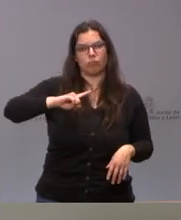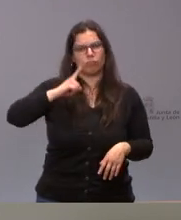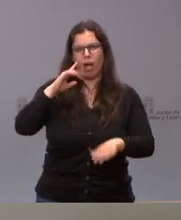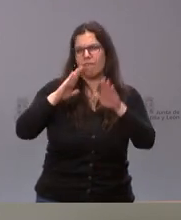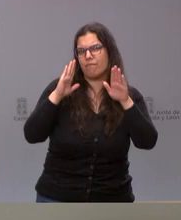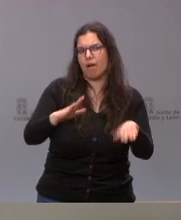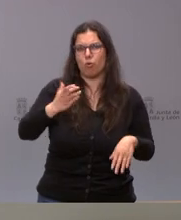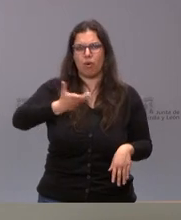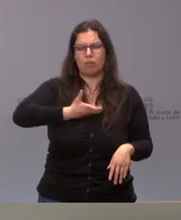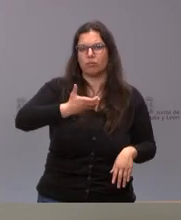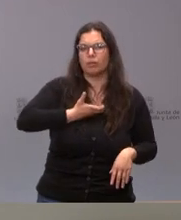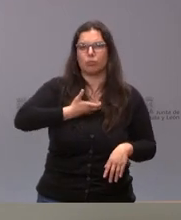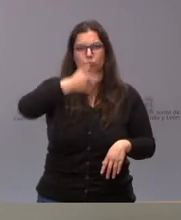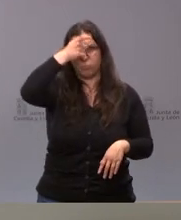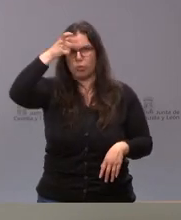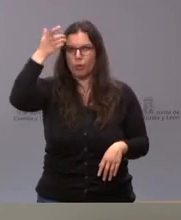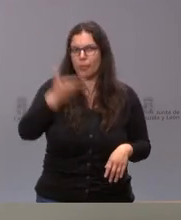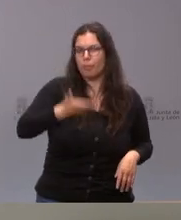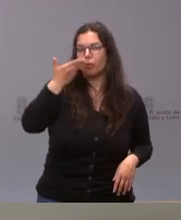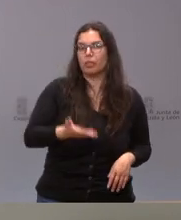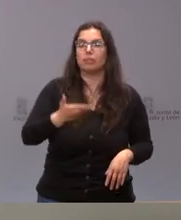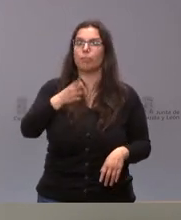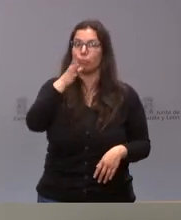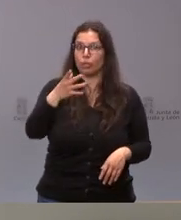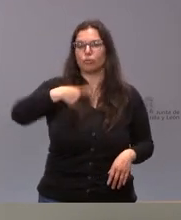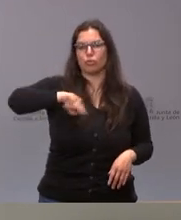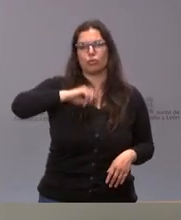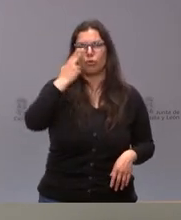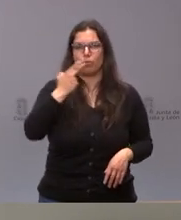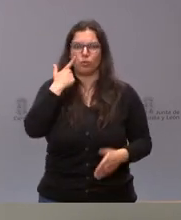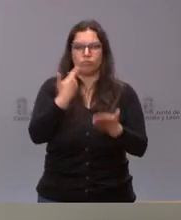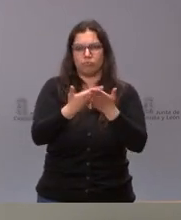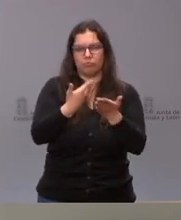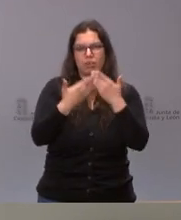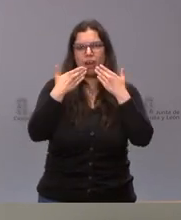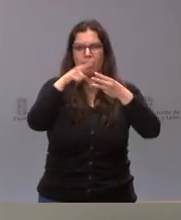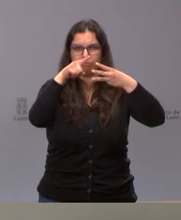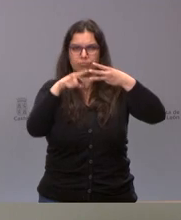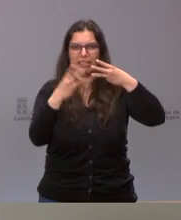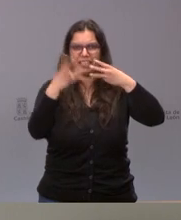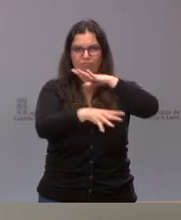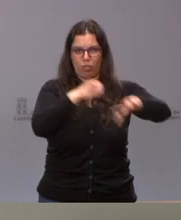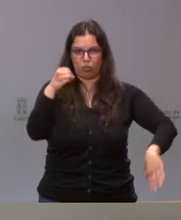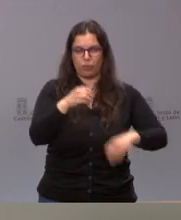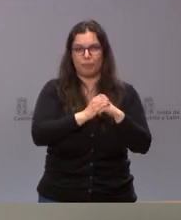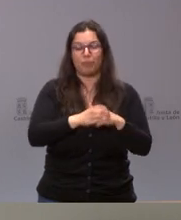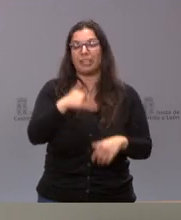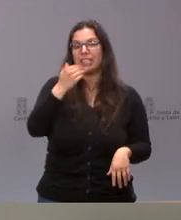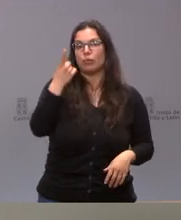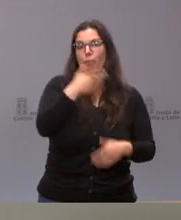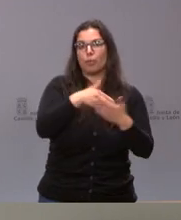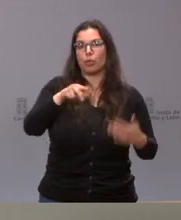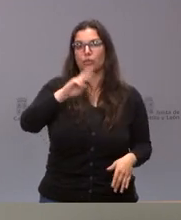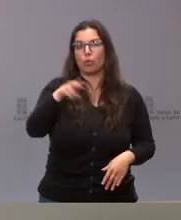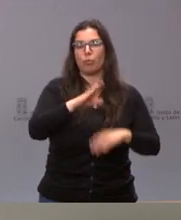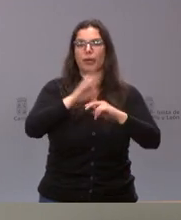donde el mundo local tiene importancia y reflejamos aquí el compromiso claro con el mundo local. Casi un millón de euros para la restauración de